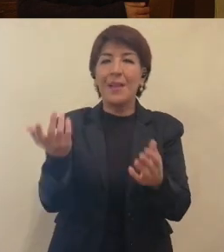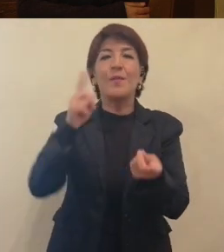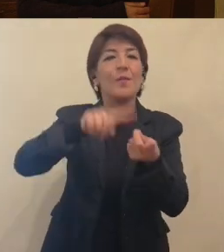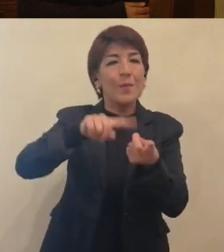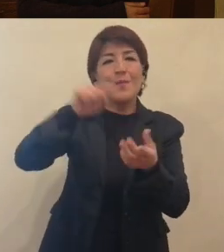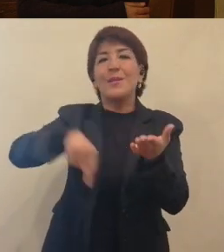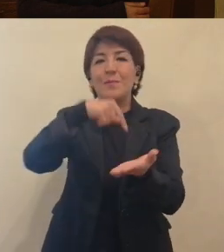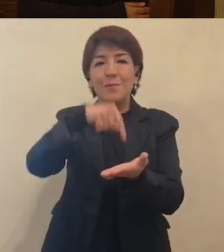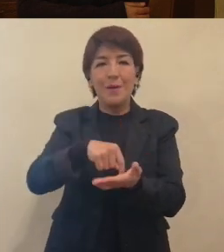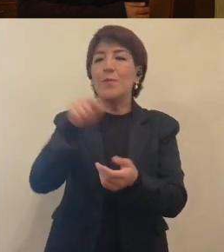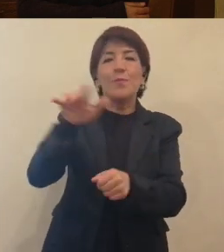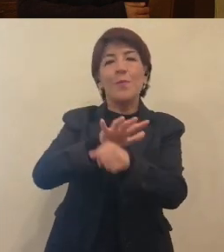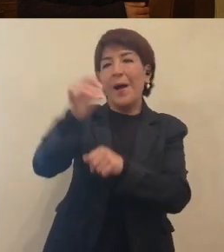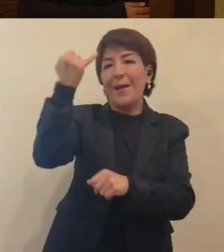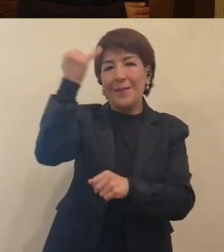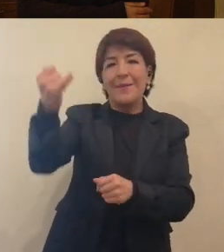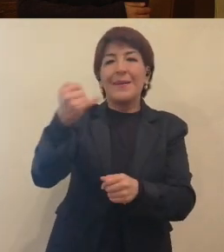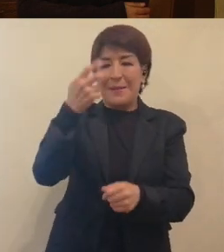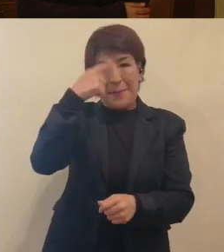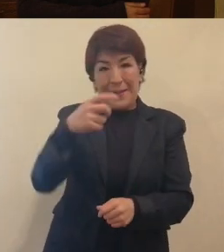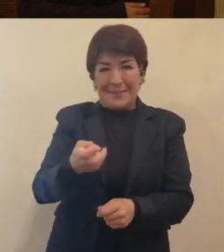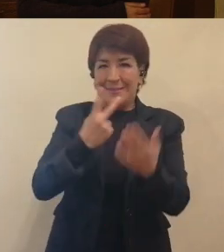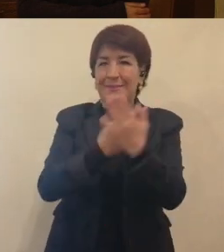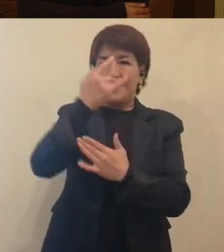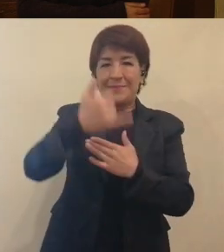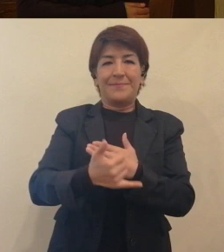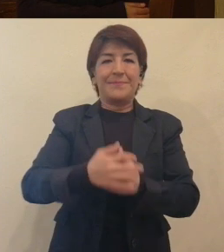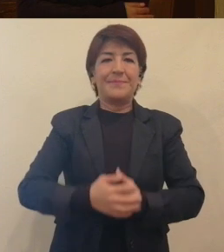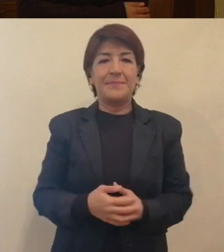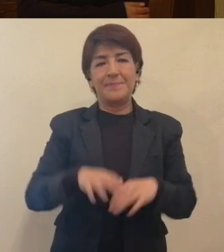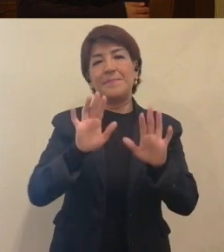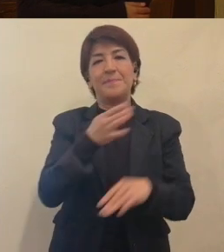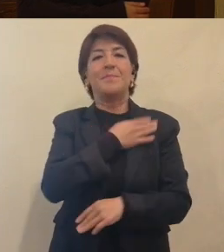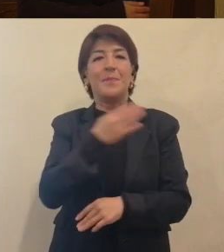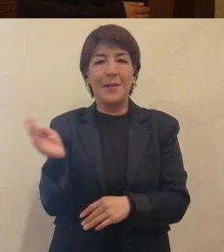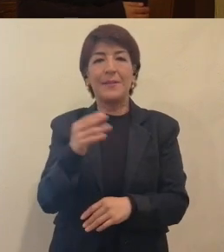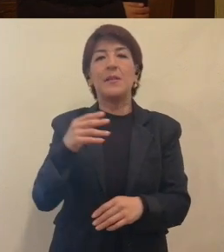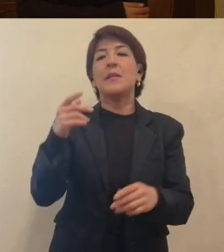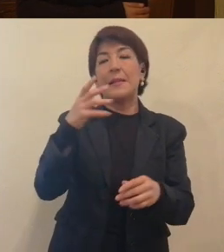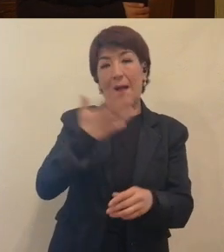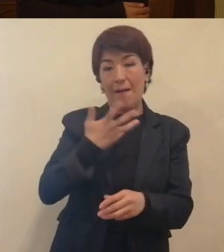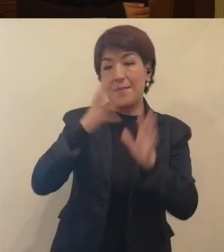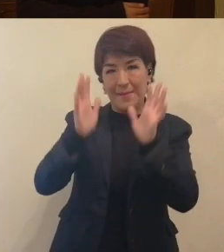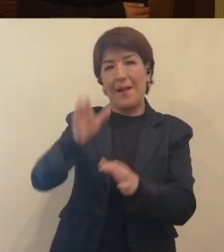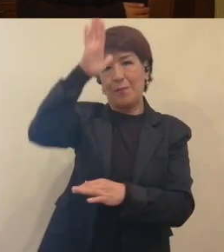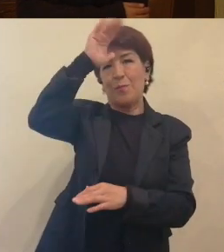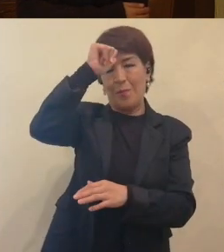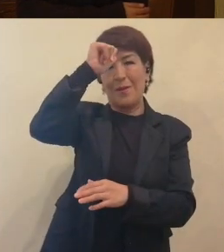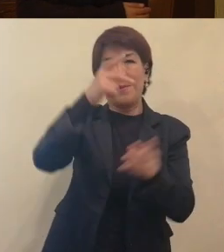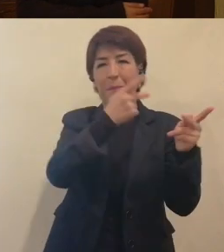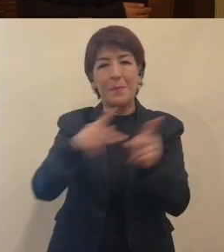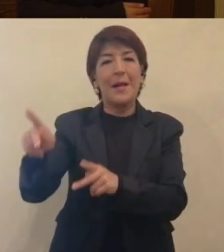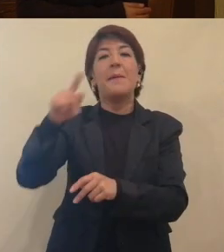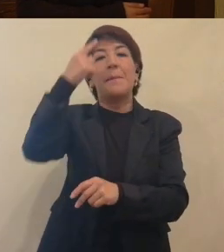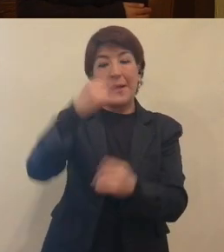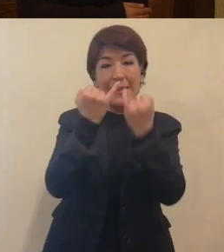cabo? ¿Dónde? ¿Cuál es la idea de este proyecto? Pues tenemos planeado que sea, bueno,